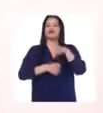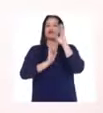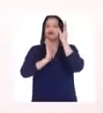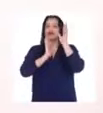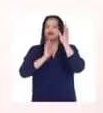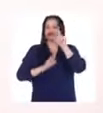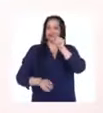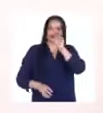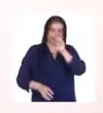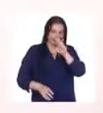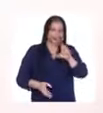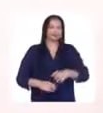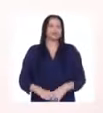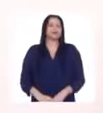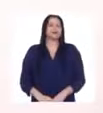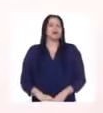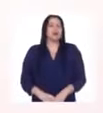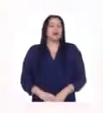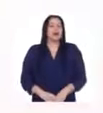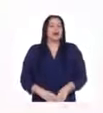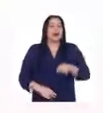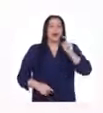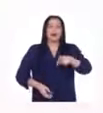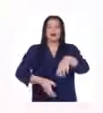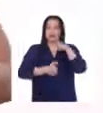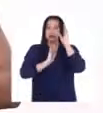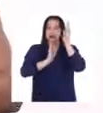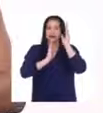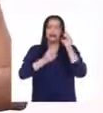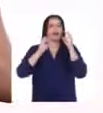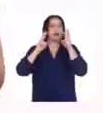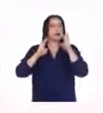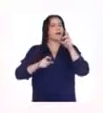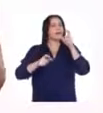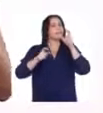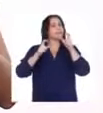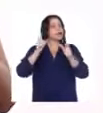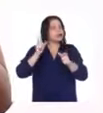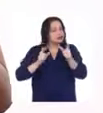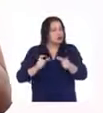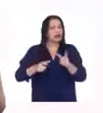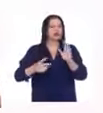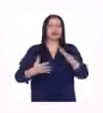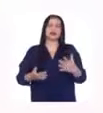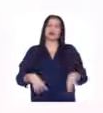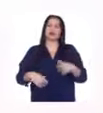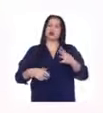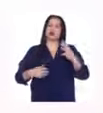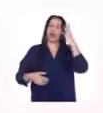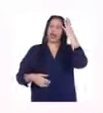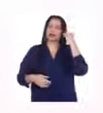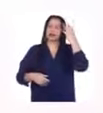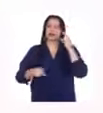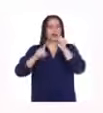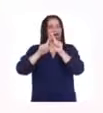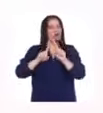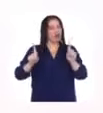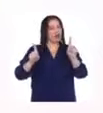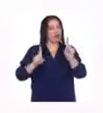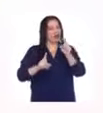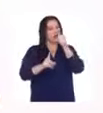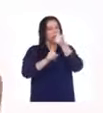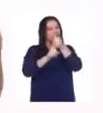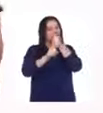¿Las recuerdan? En estas conferencias veremos personajes con vivencias de todo tipo, quienes nos irán contando sus